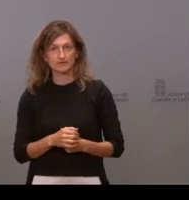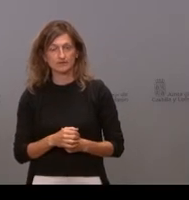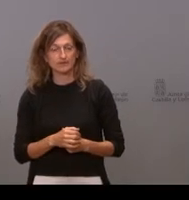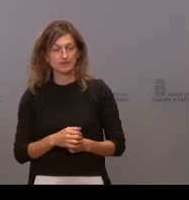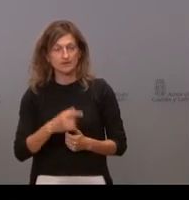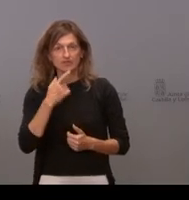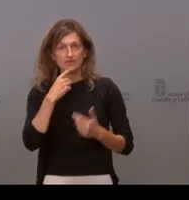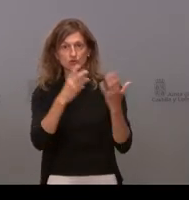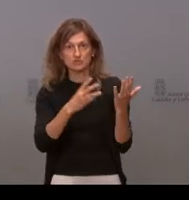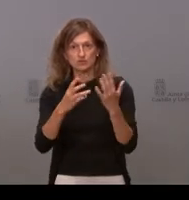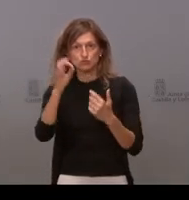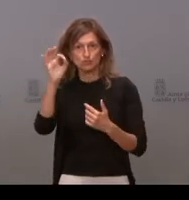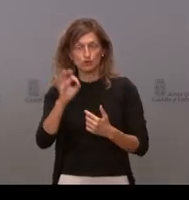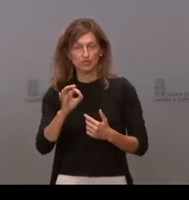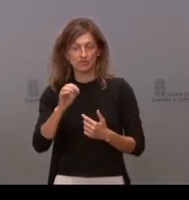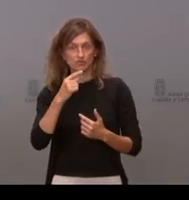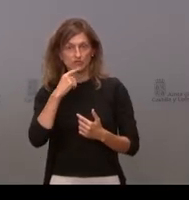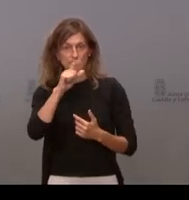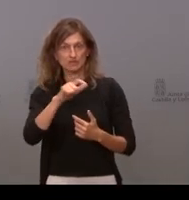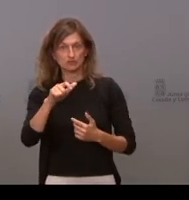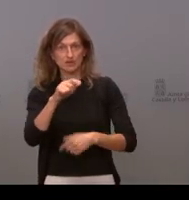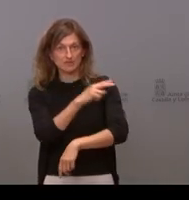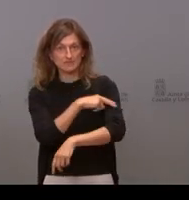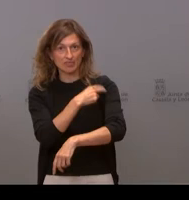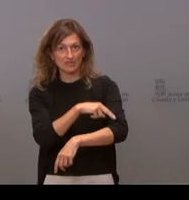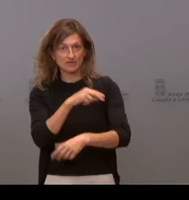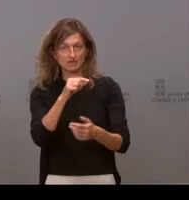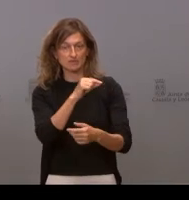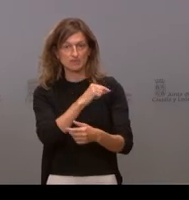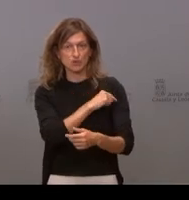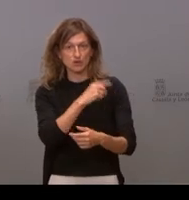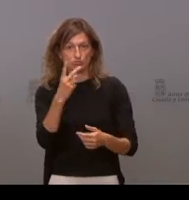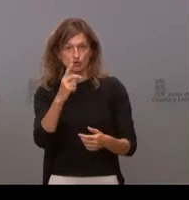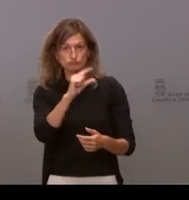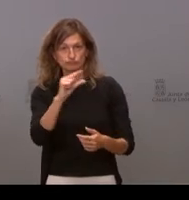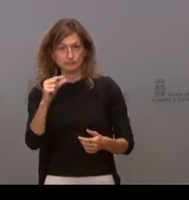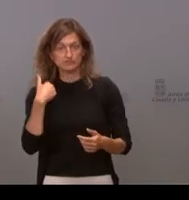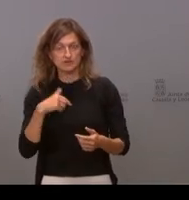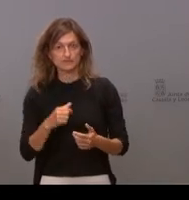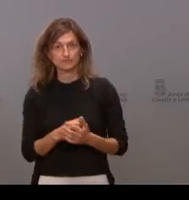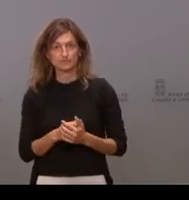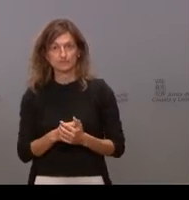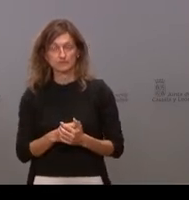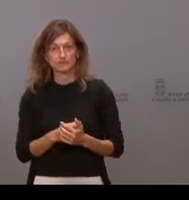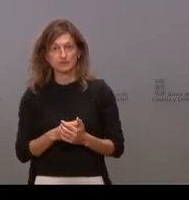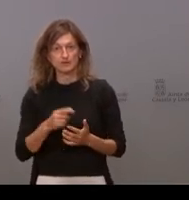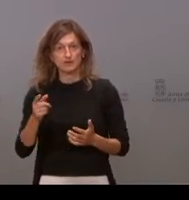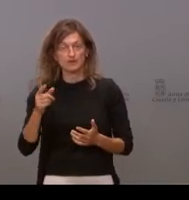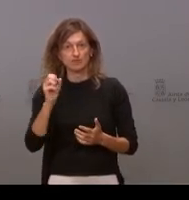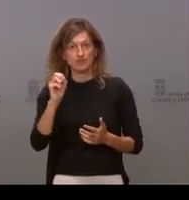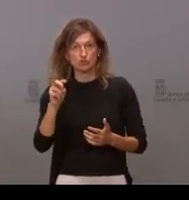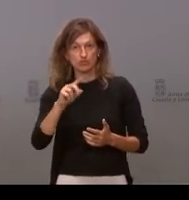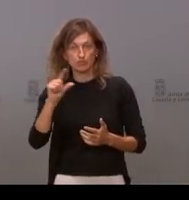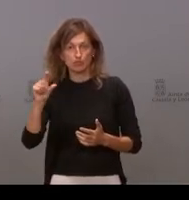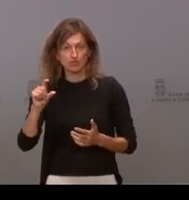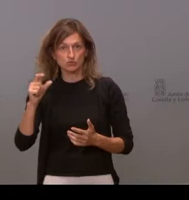que el 88% creo que era del personal del SACIL ya está vacunado con la doble pauta ese 12% porque ellos se vacunaron hace bastantes meses